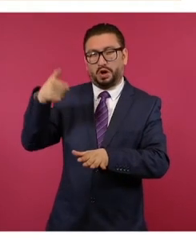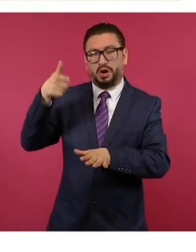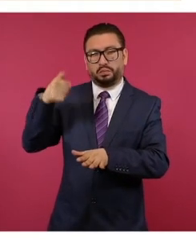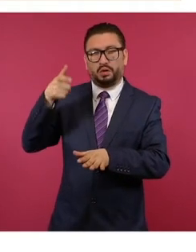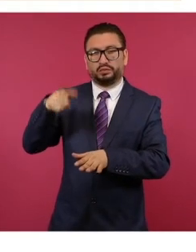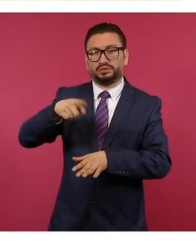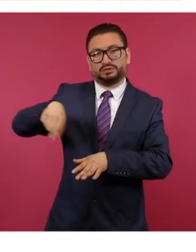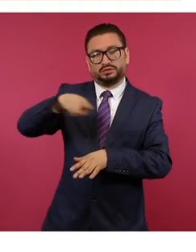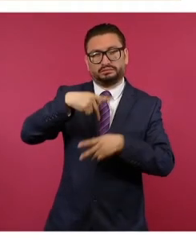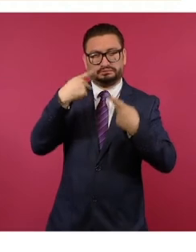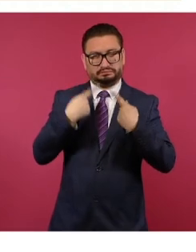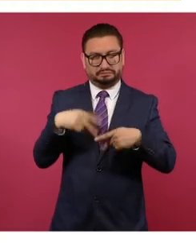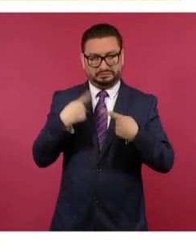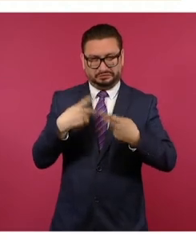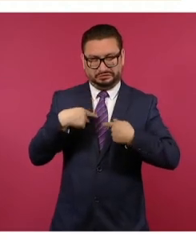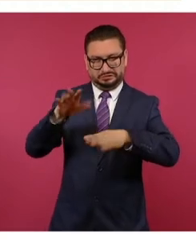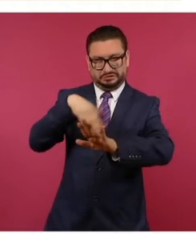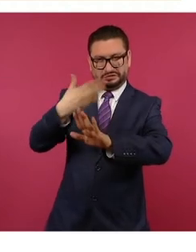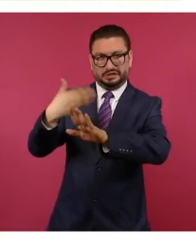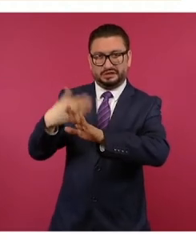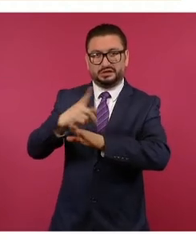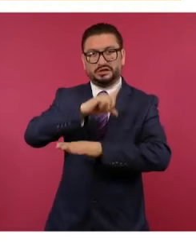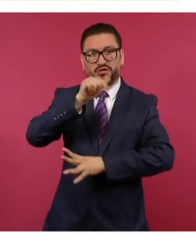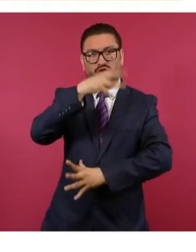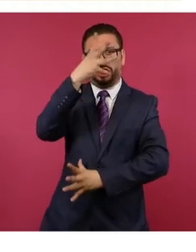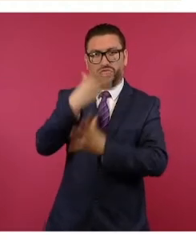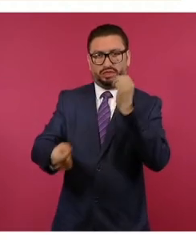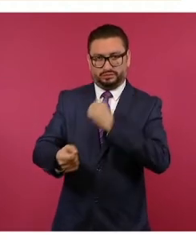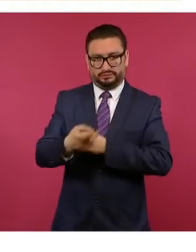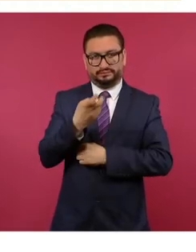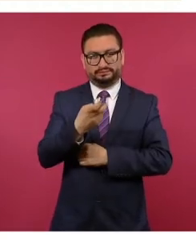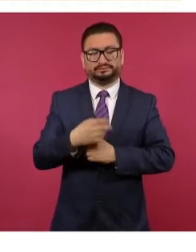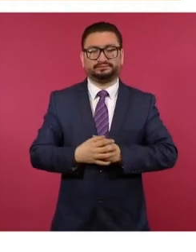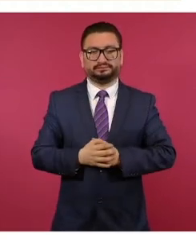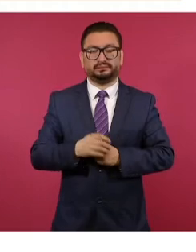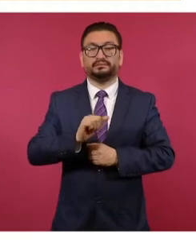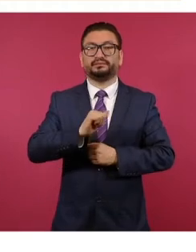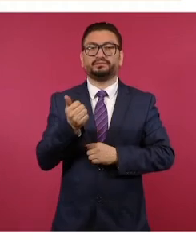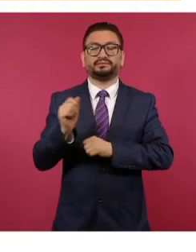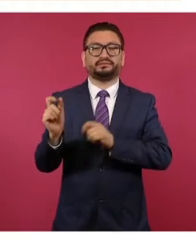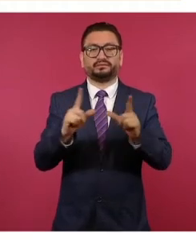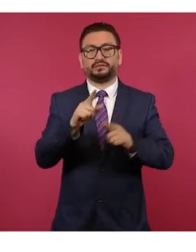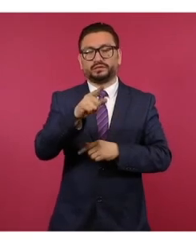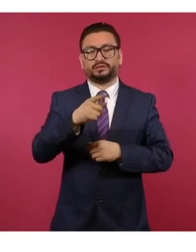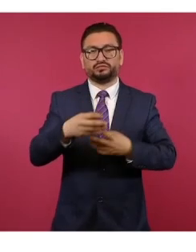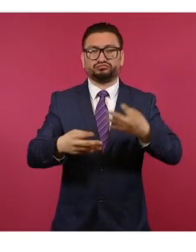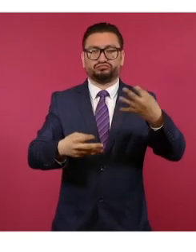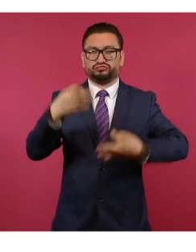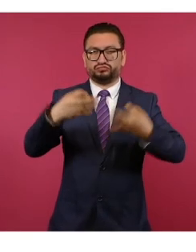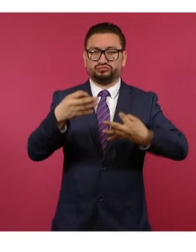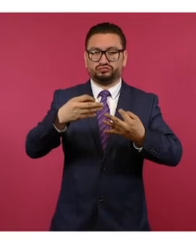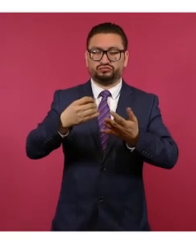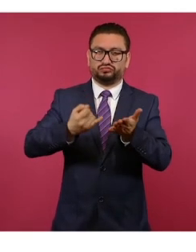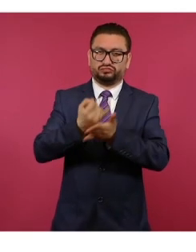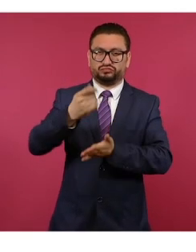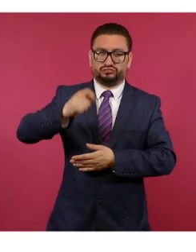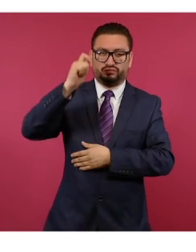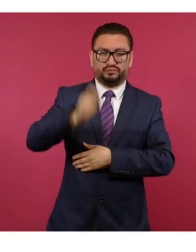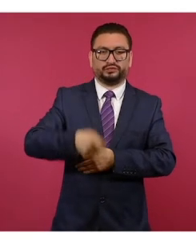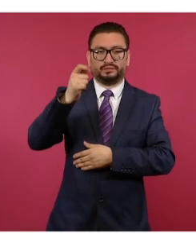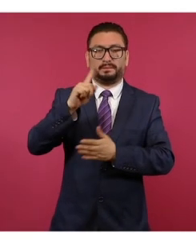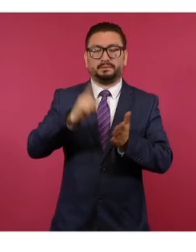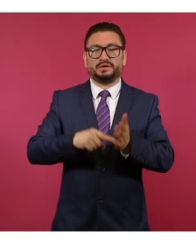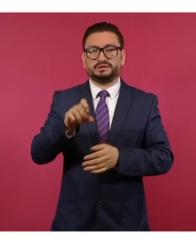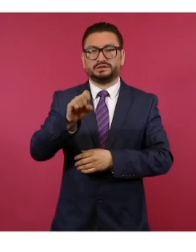contra los agentes, luego de lo cual huyeron. Adelante. Sentencias. Tenemos esta sentencia de mil